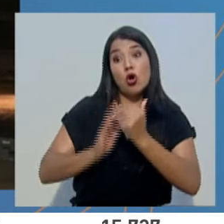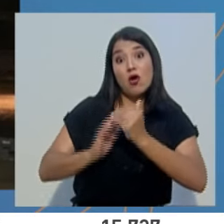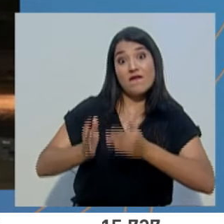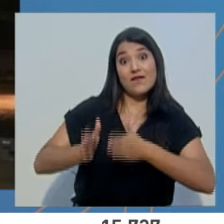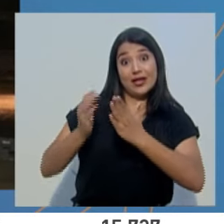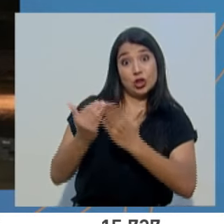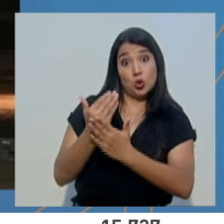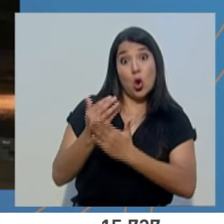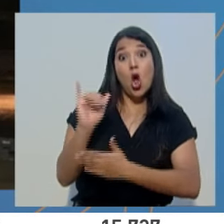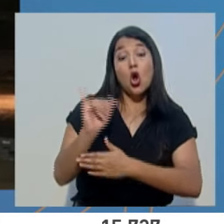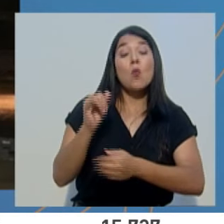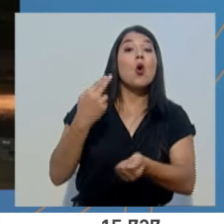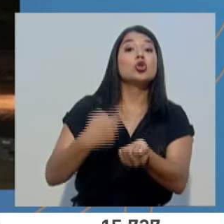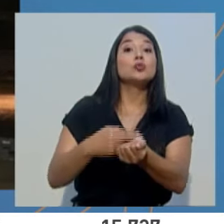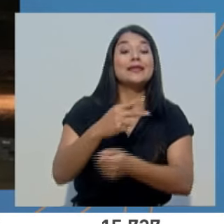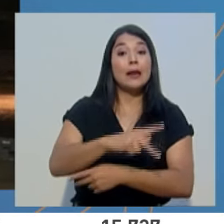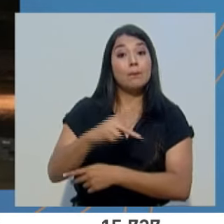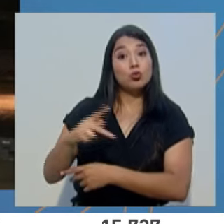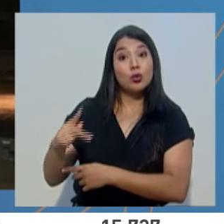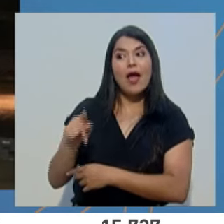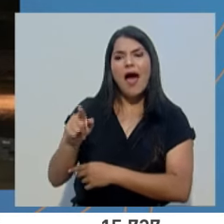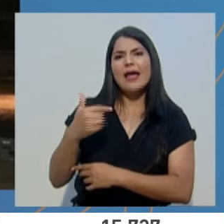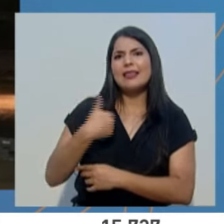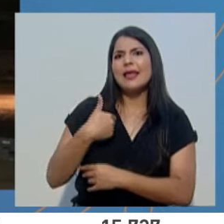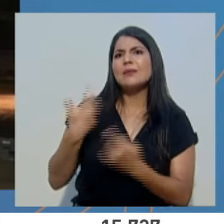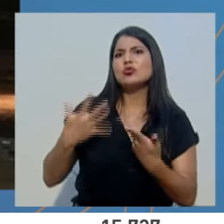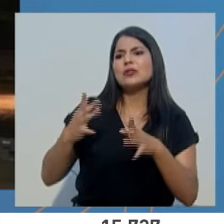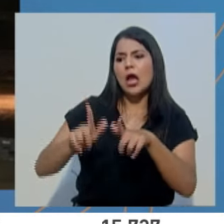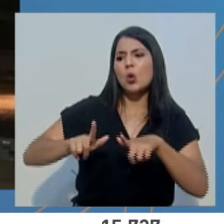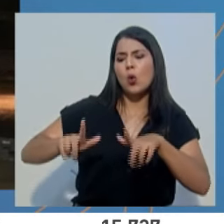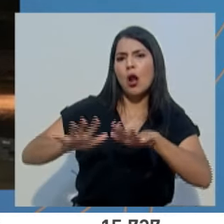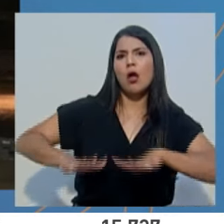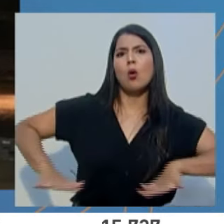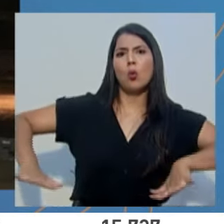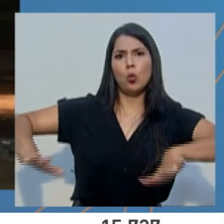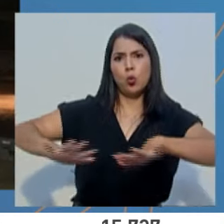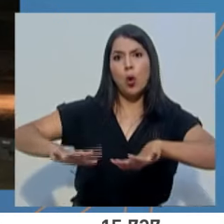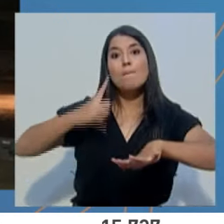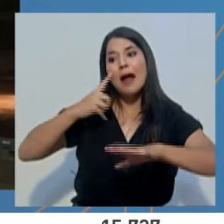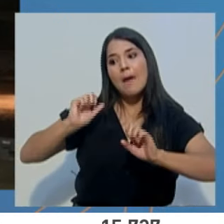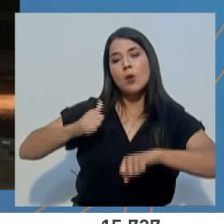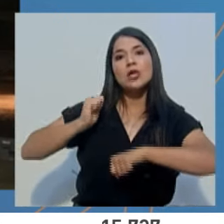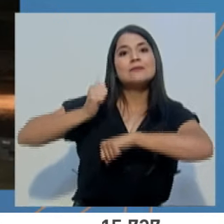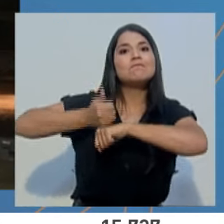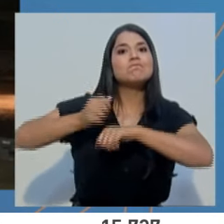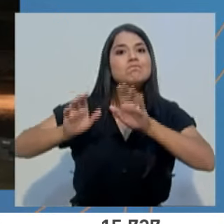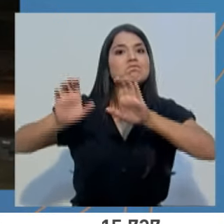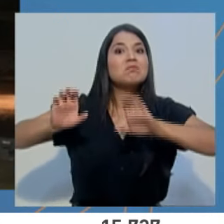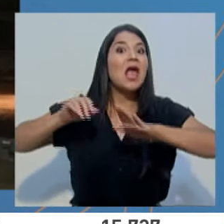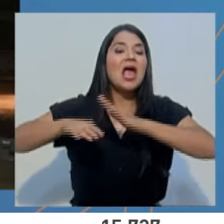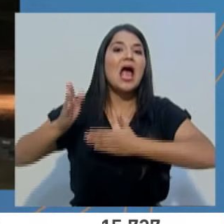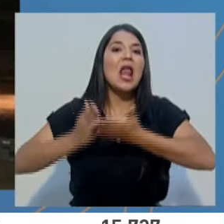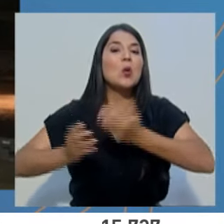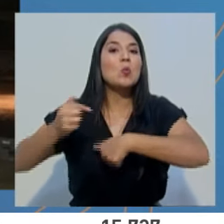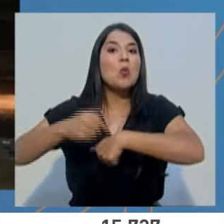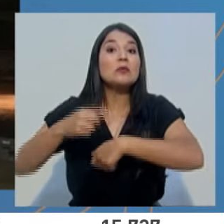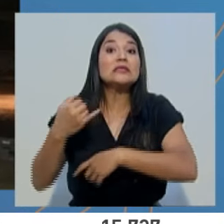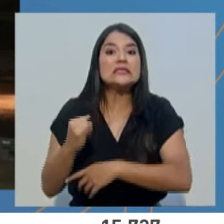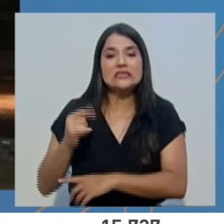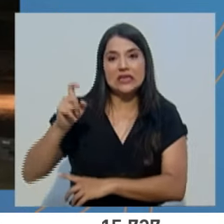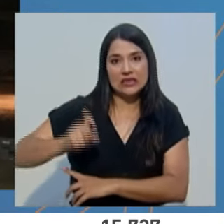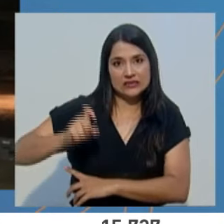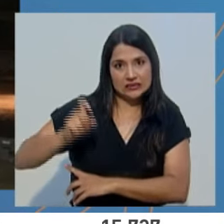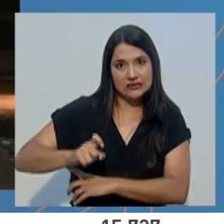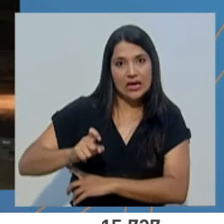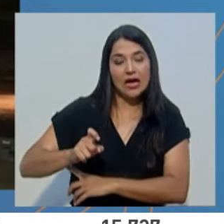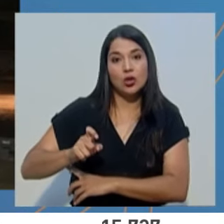nueva, como el Hospital Monseñor Sanabria, tenemos espacios ya previstos para despliegue de estas unidades en caso de que fuera necesario